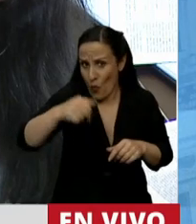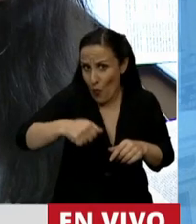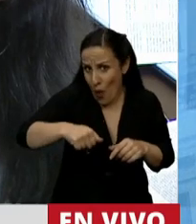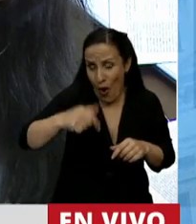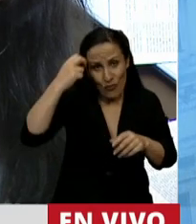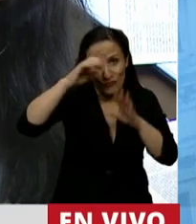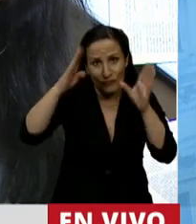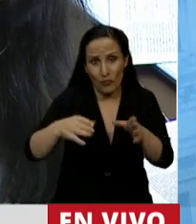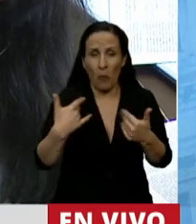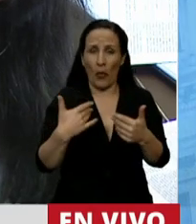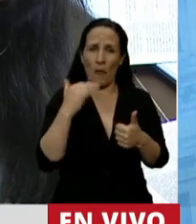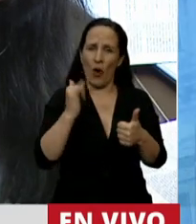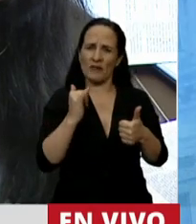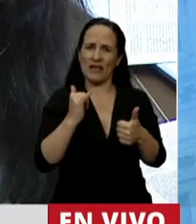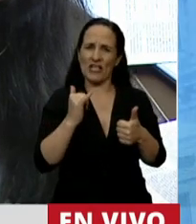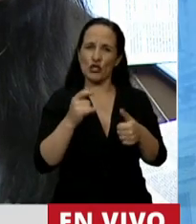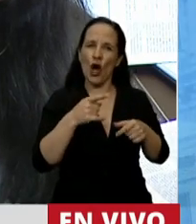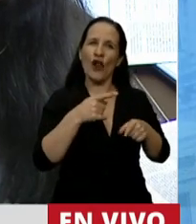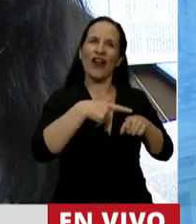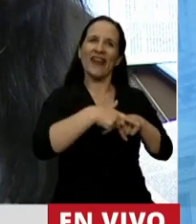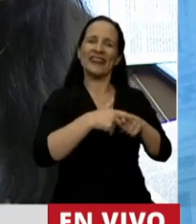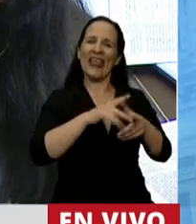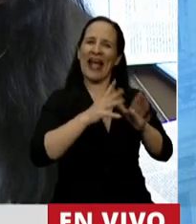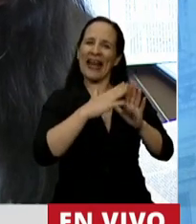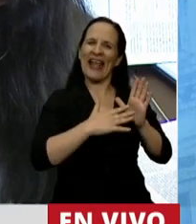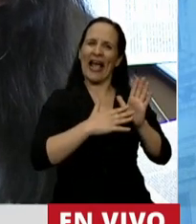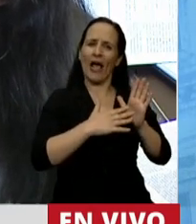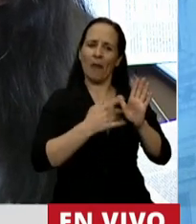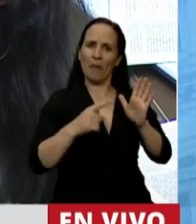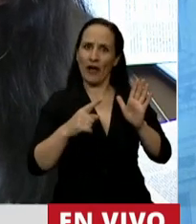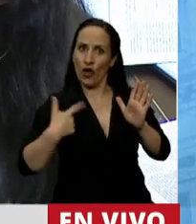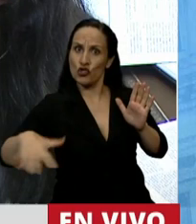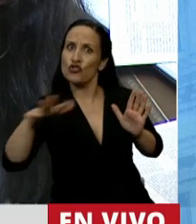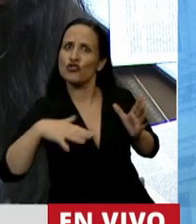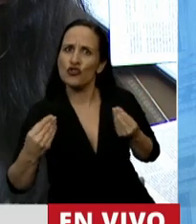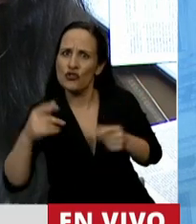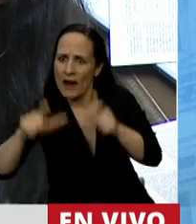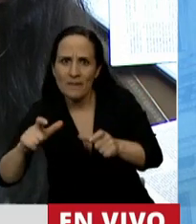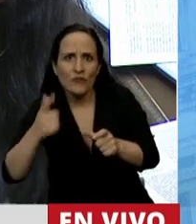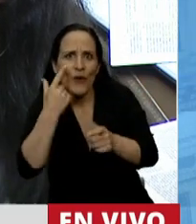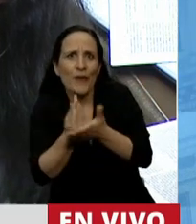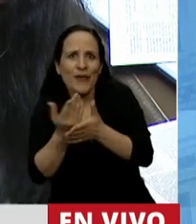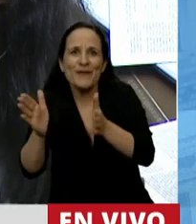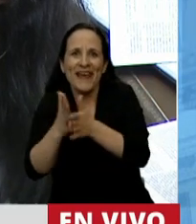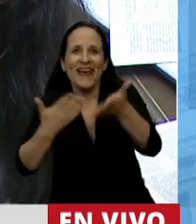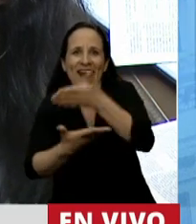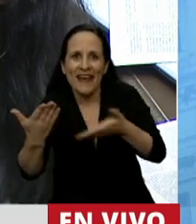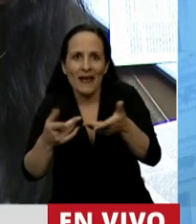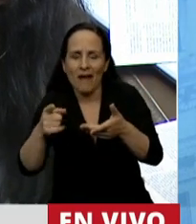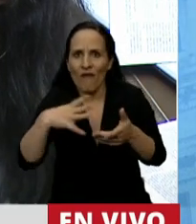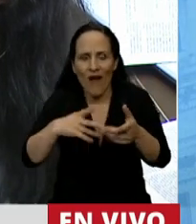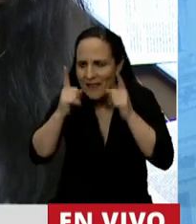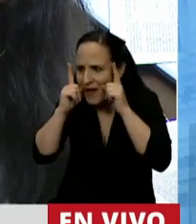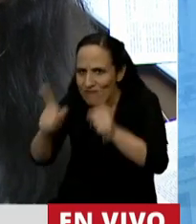recinto técnicamente. Pero hay un tema social, hay un tema que hace a la convivencia de las comunidades que no están siendo